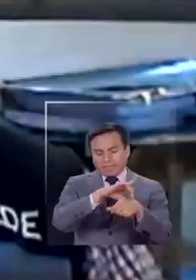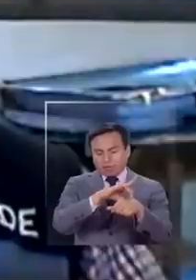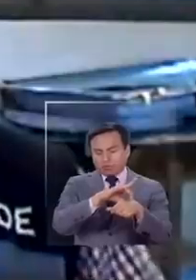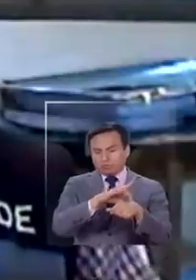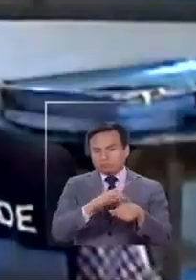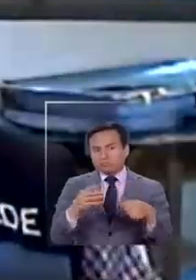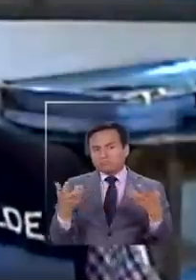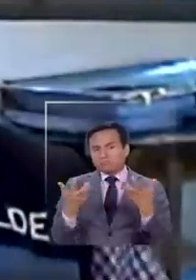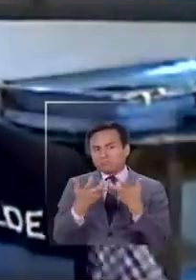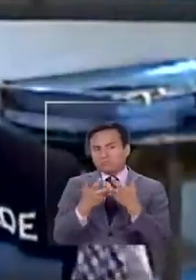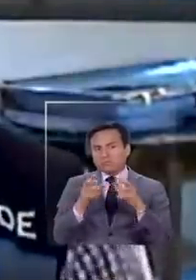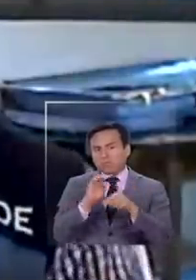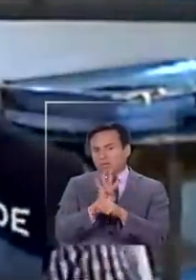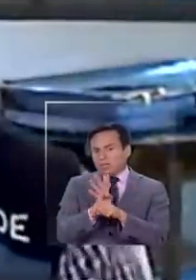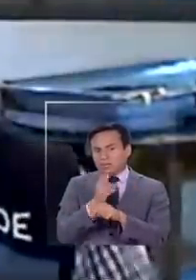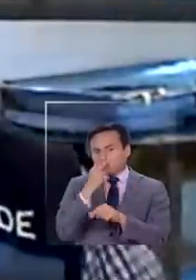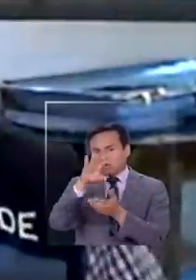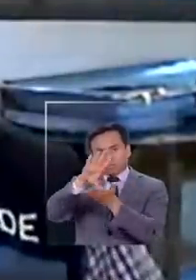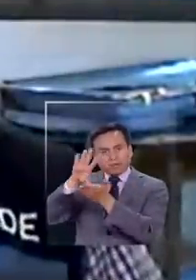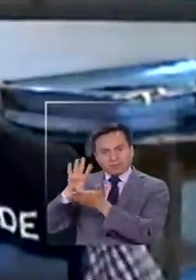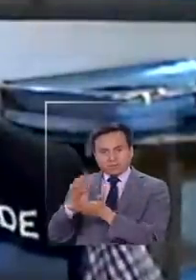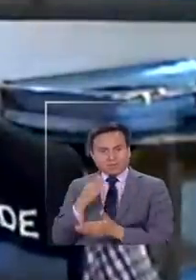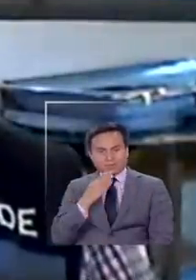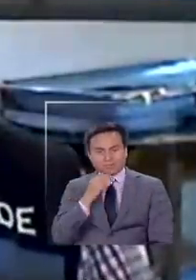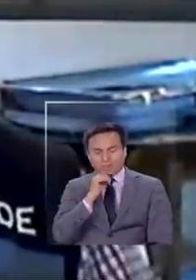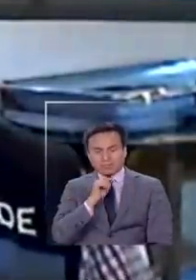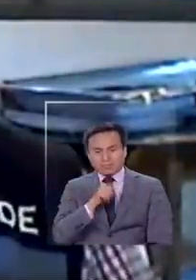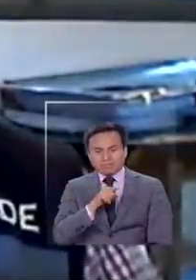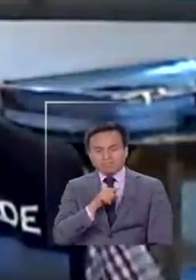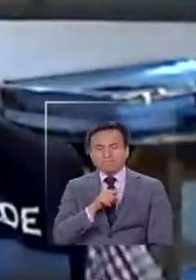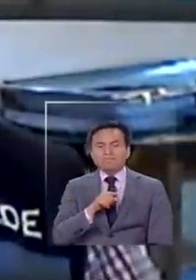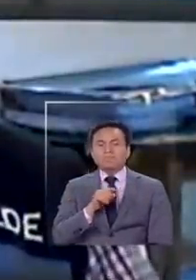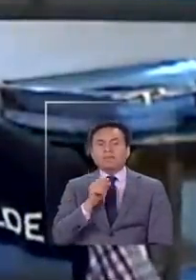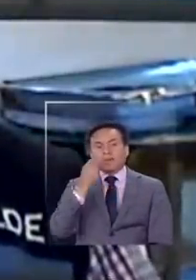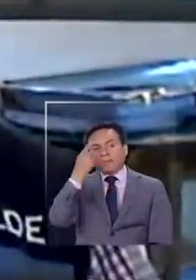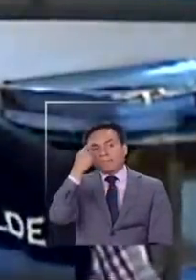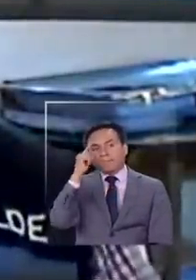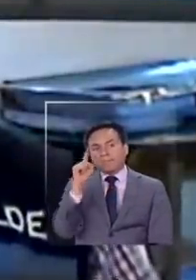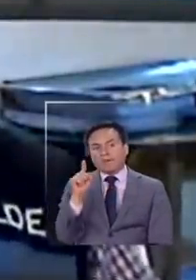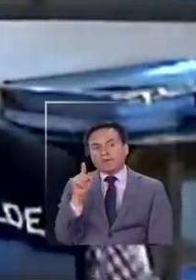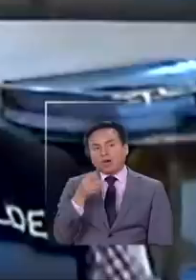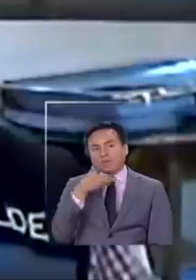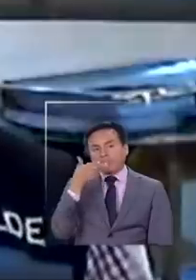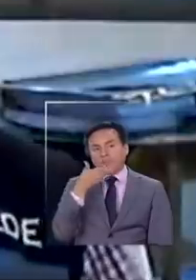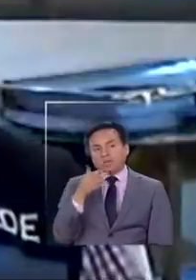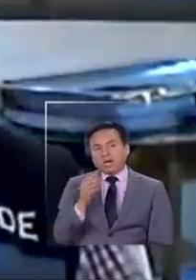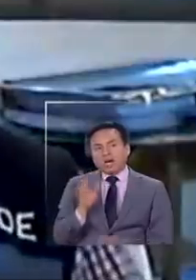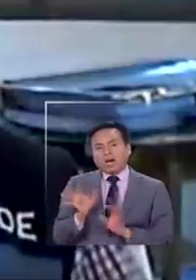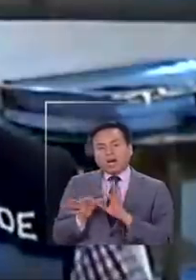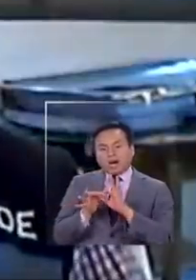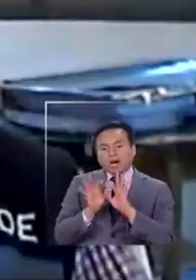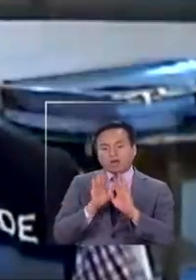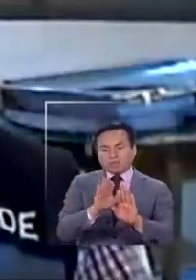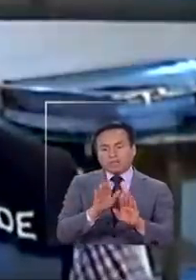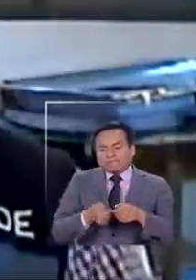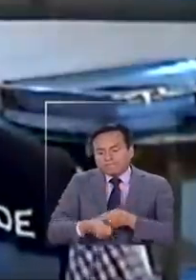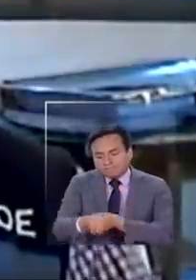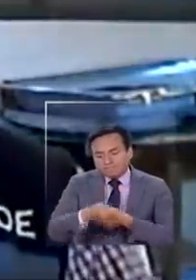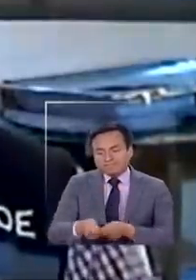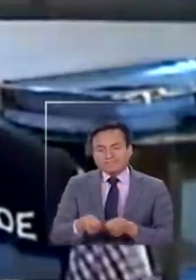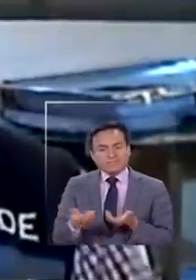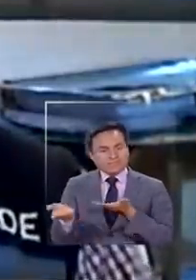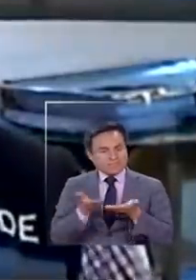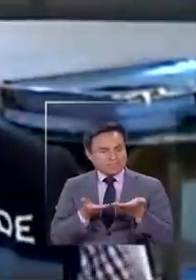acorde a lo que es la pandemia y lo que hemos visto en otros países ¿ya? Pero si hablamos de la auxiliar de servicios que le hace el aseo que